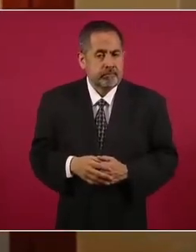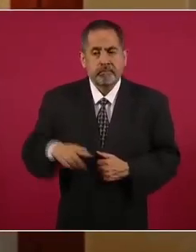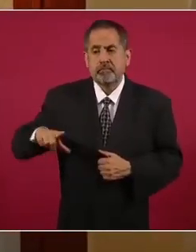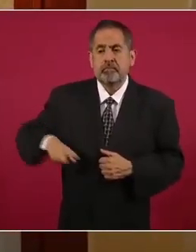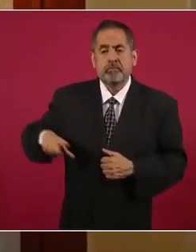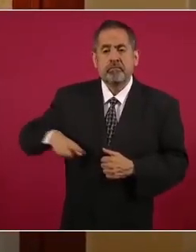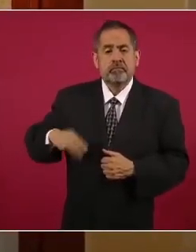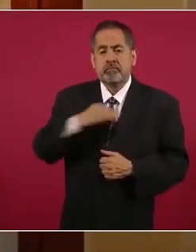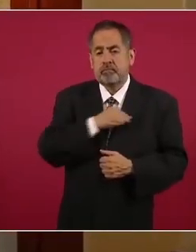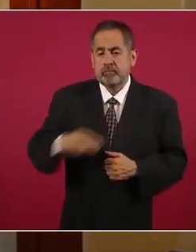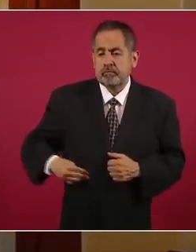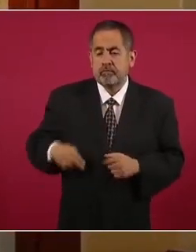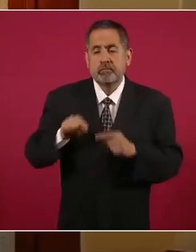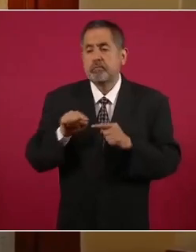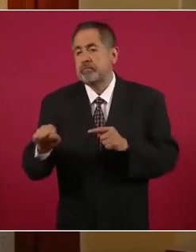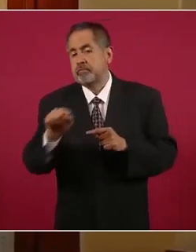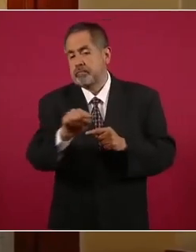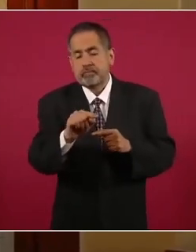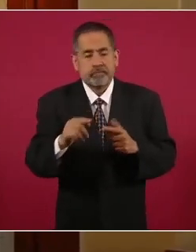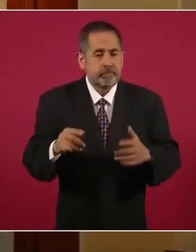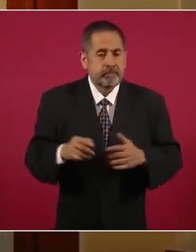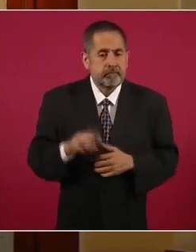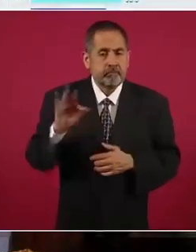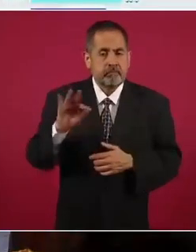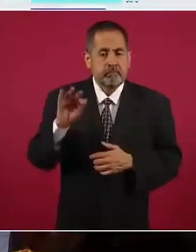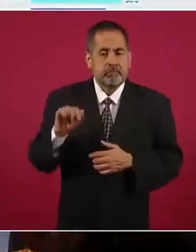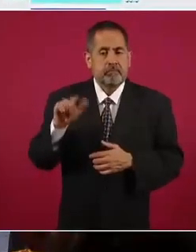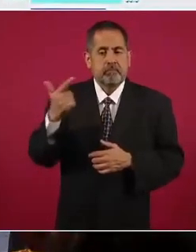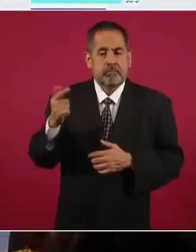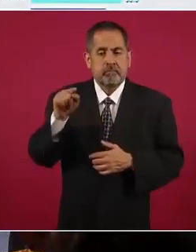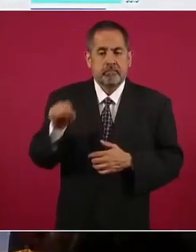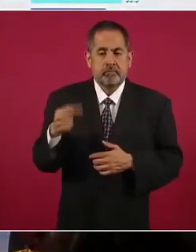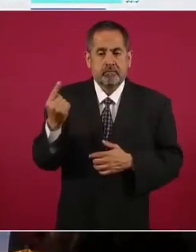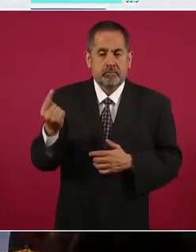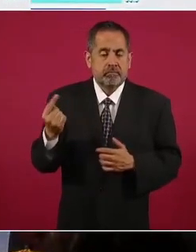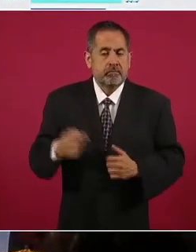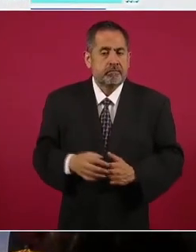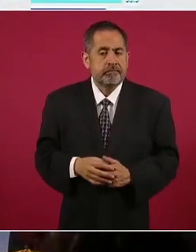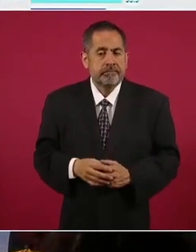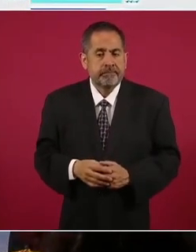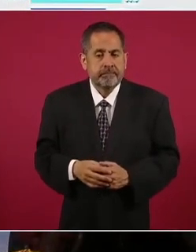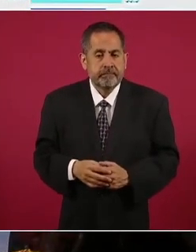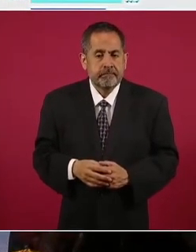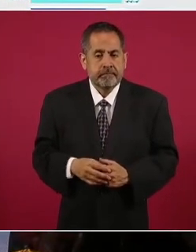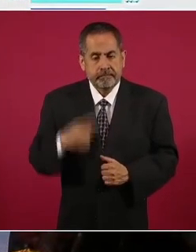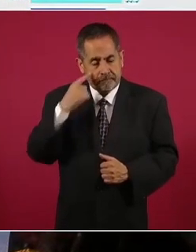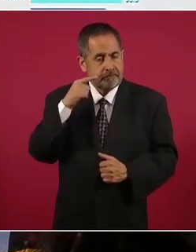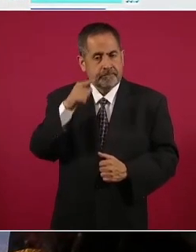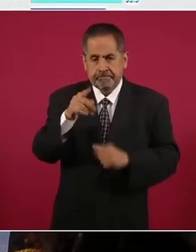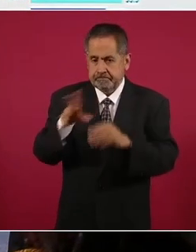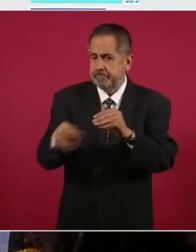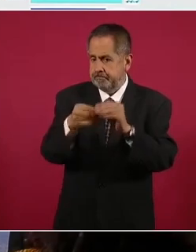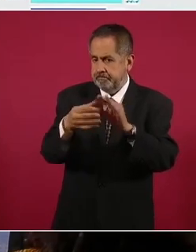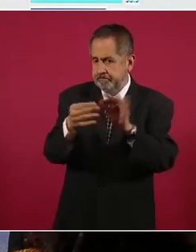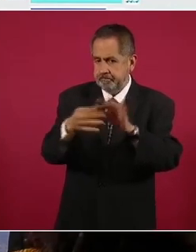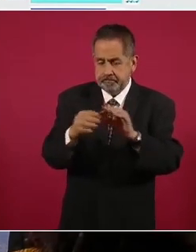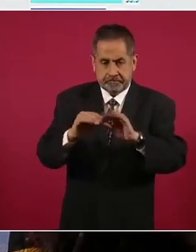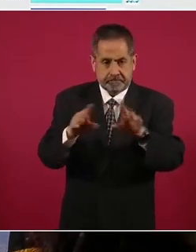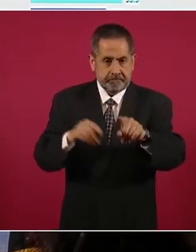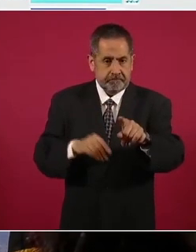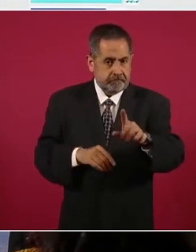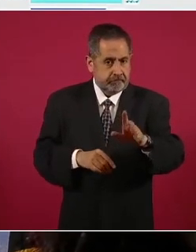Gobiernos Municipales 47.1, aquí también voy a hacer otro paréntesis.